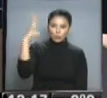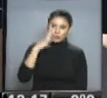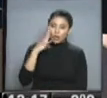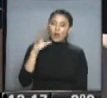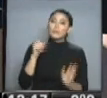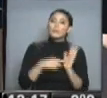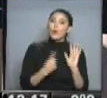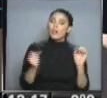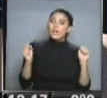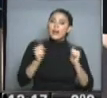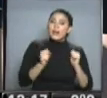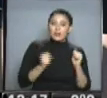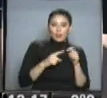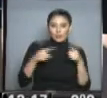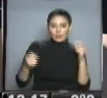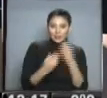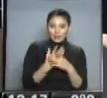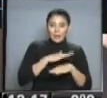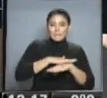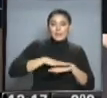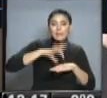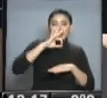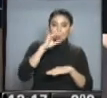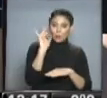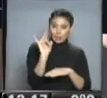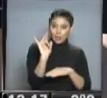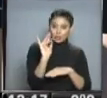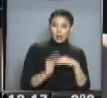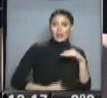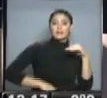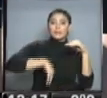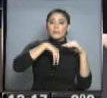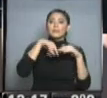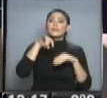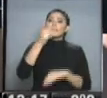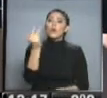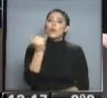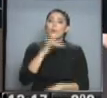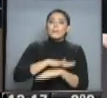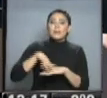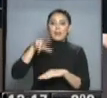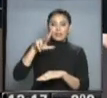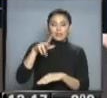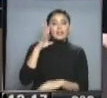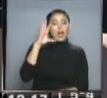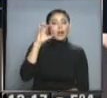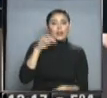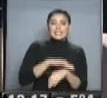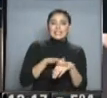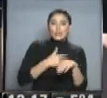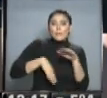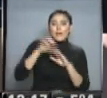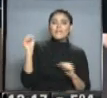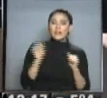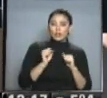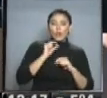sol, pero muy bajas temperaturas en la mañana, cero la mínima el día miércoles, 3 grados apenas el día jueves. Recuerden que tendremos baja sensación térmica